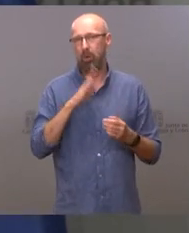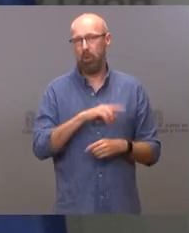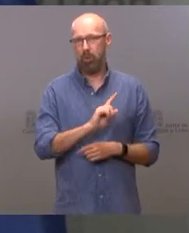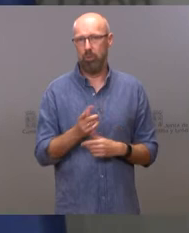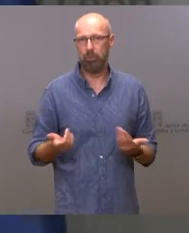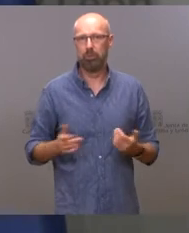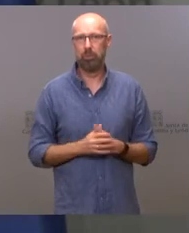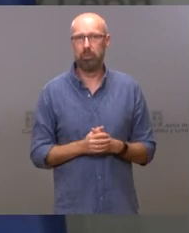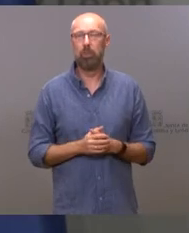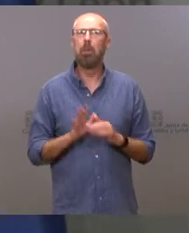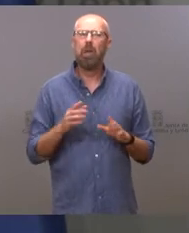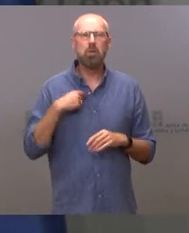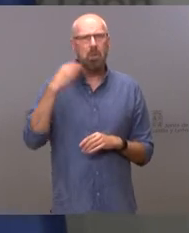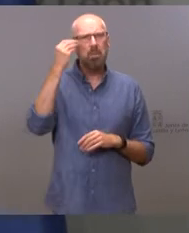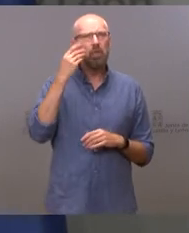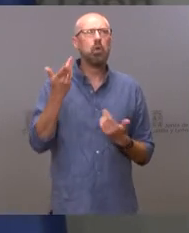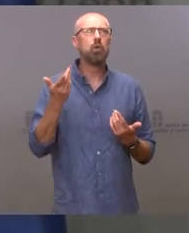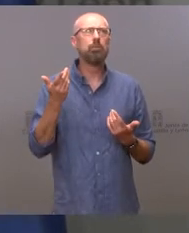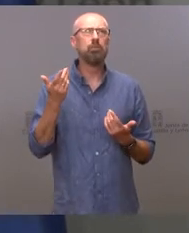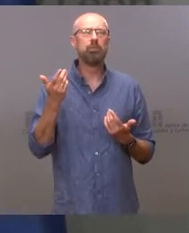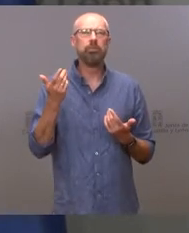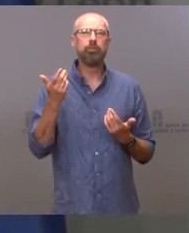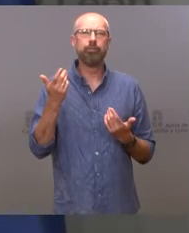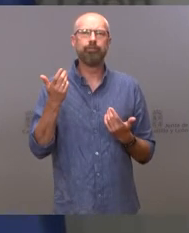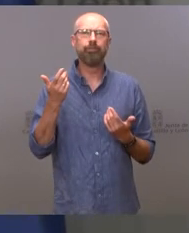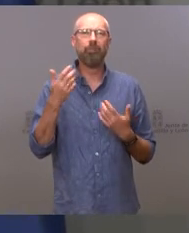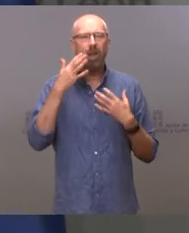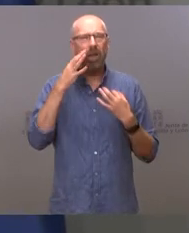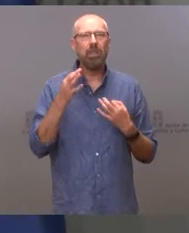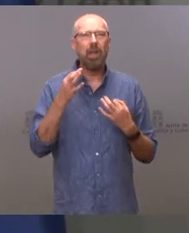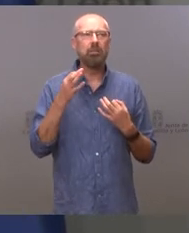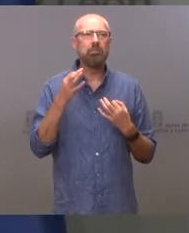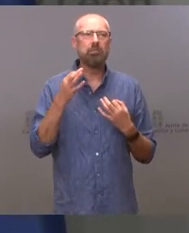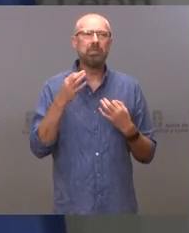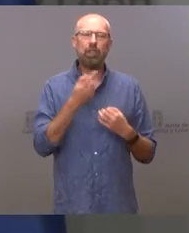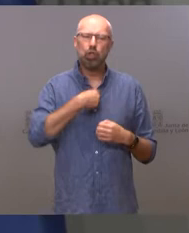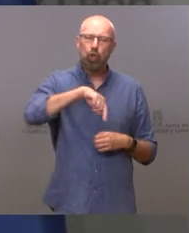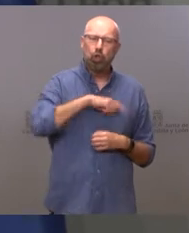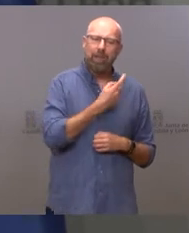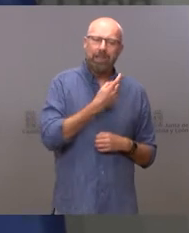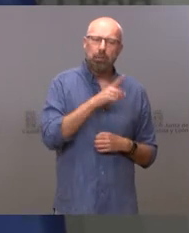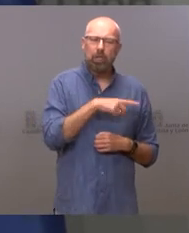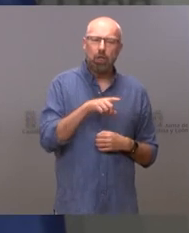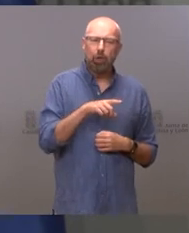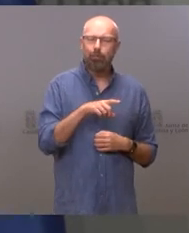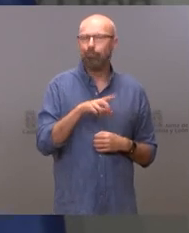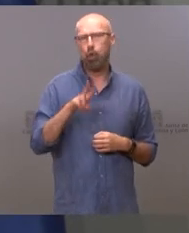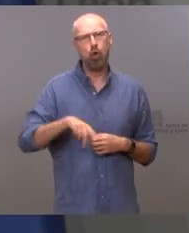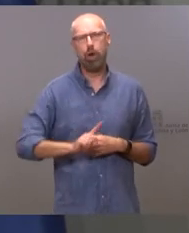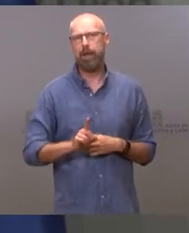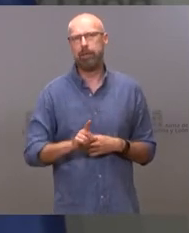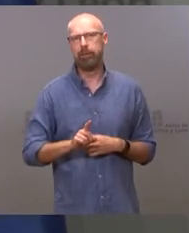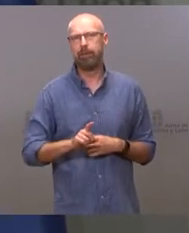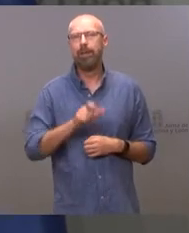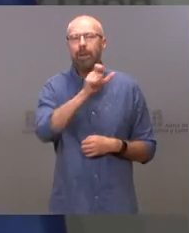no se trata de lo que necesitamos nosotros o no. Se trata de lo que necesitan los ciudadanos de la comunidad.